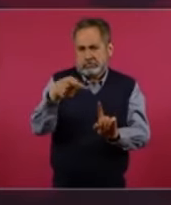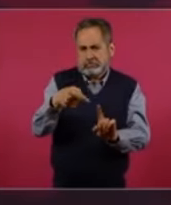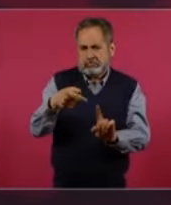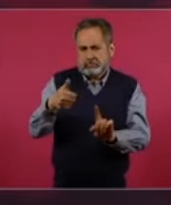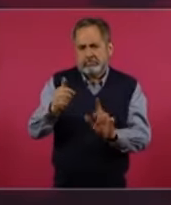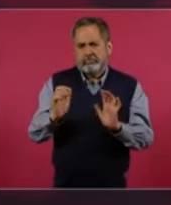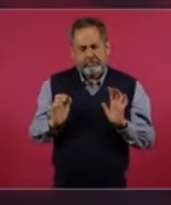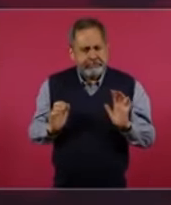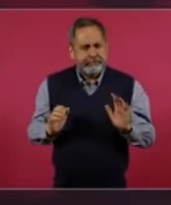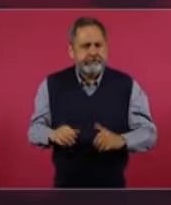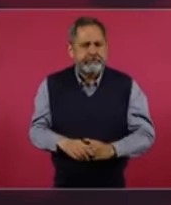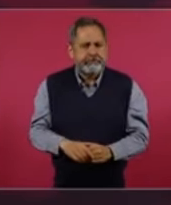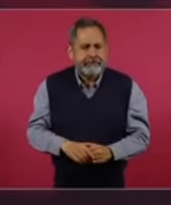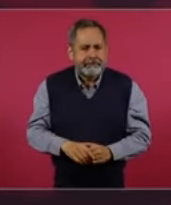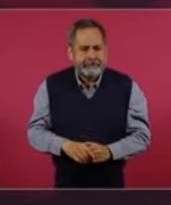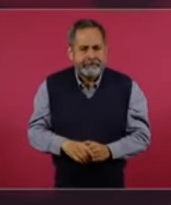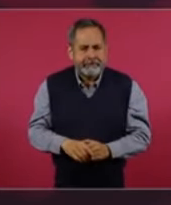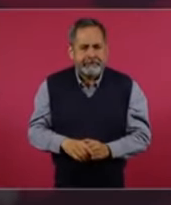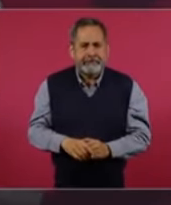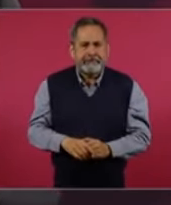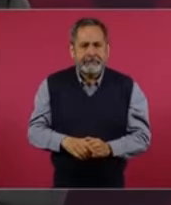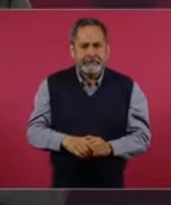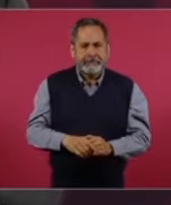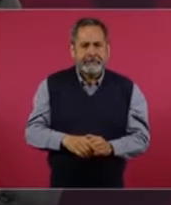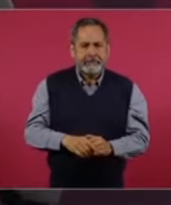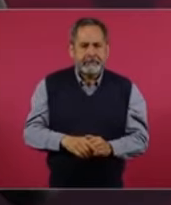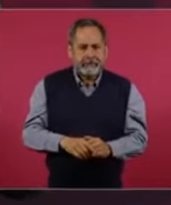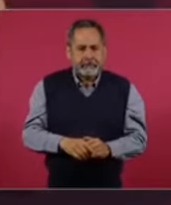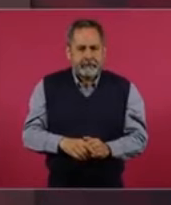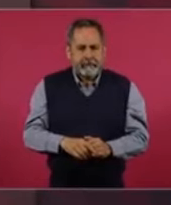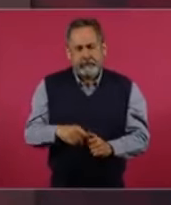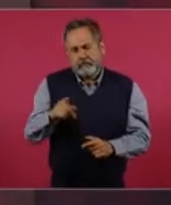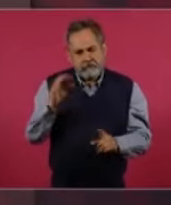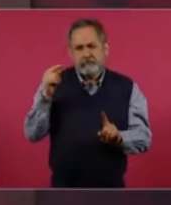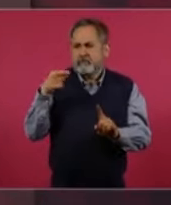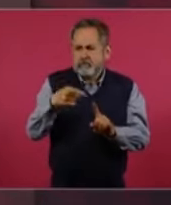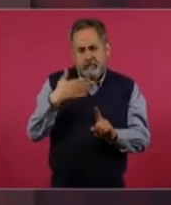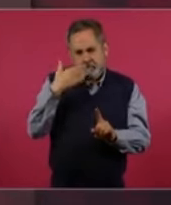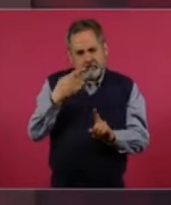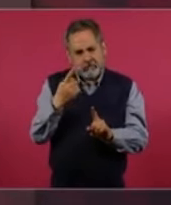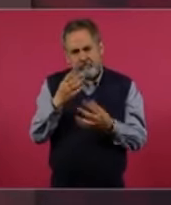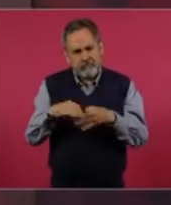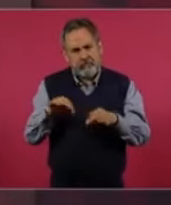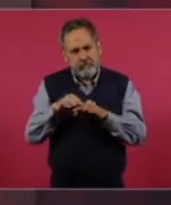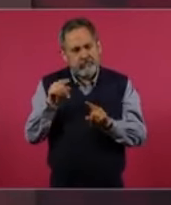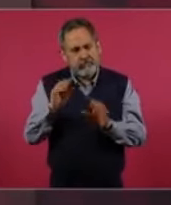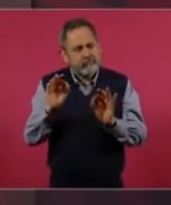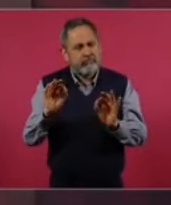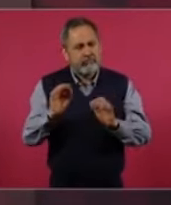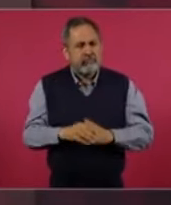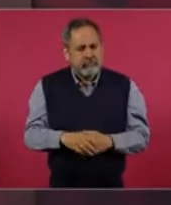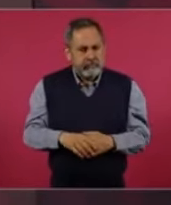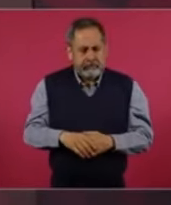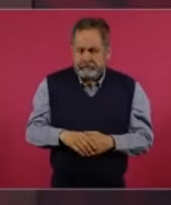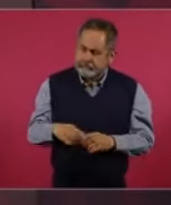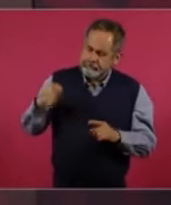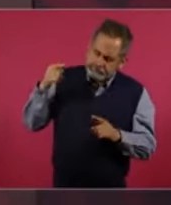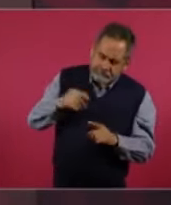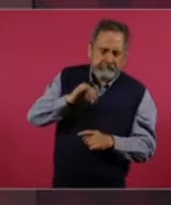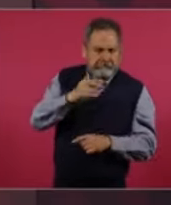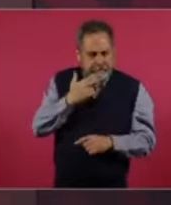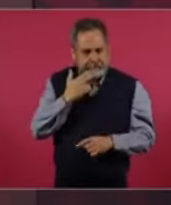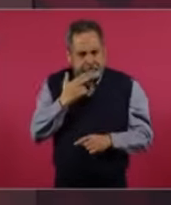eficaz, eso es certero,